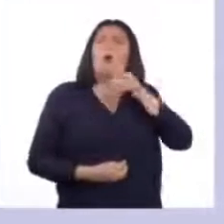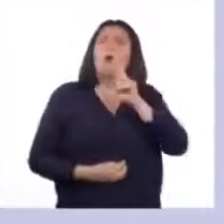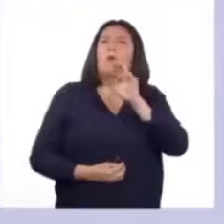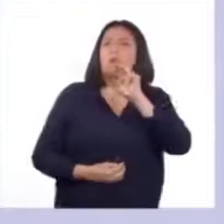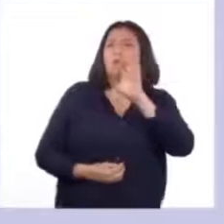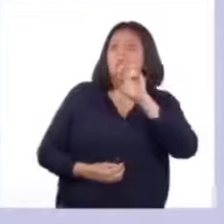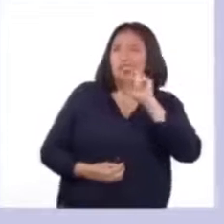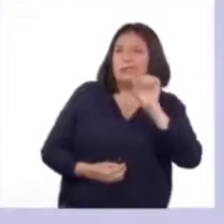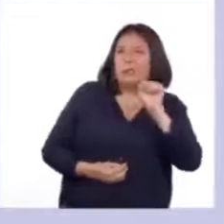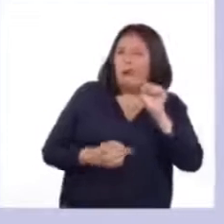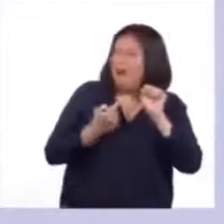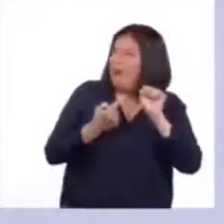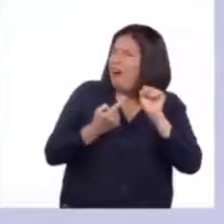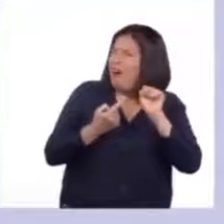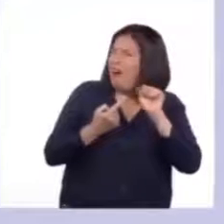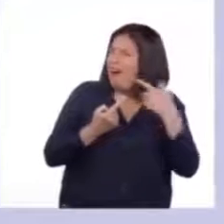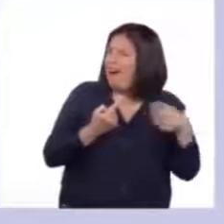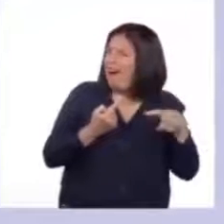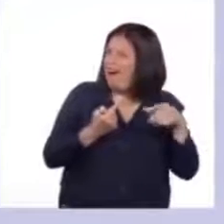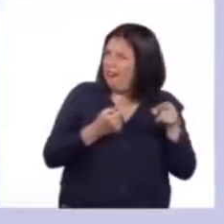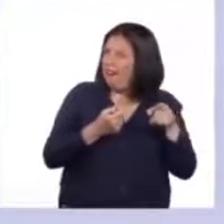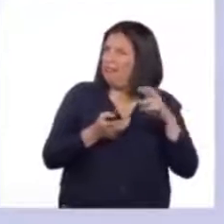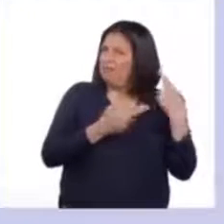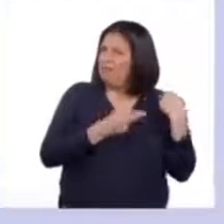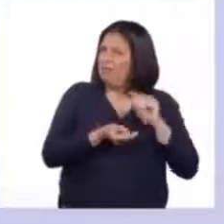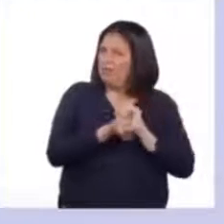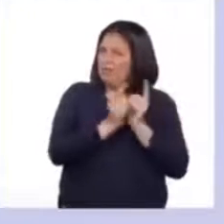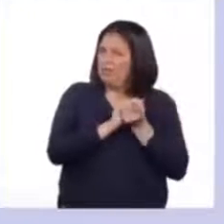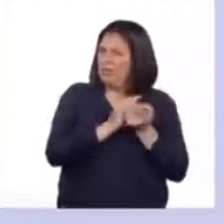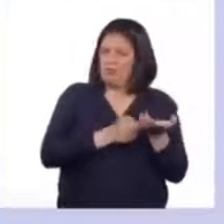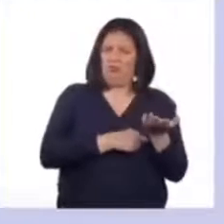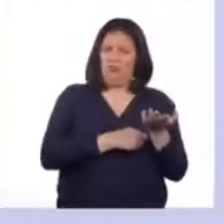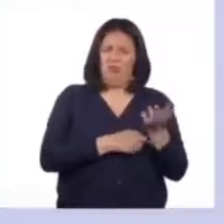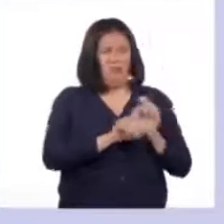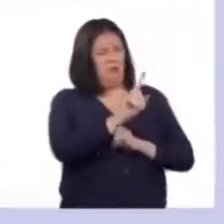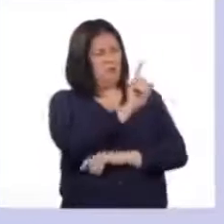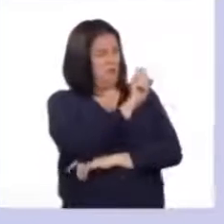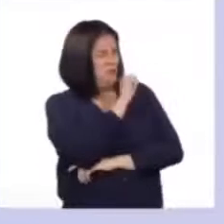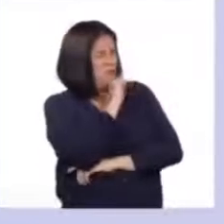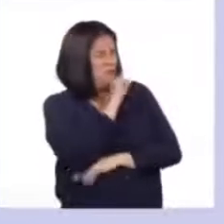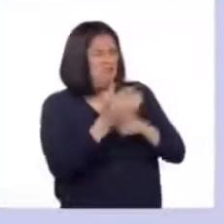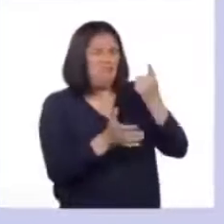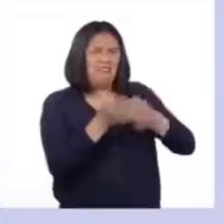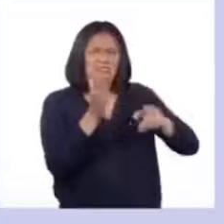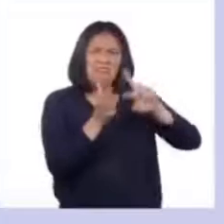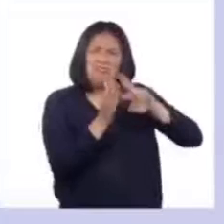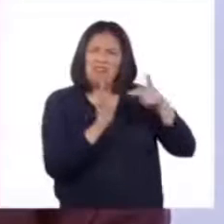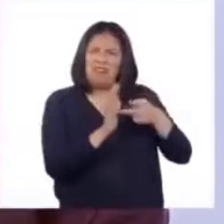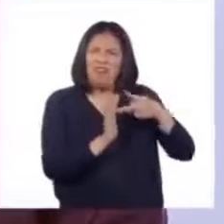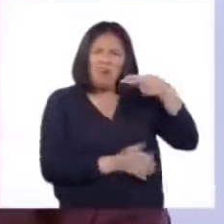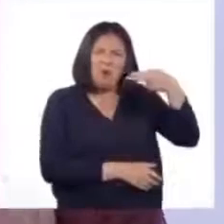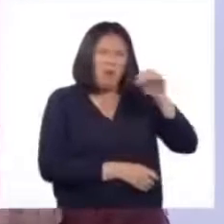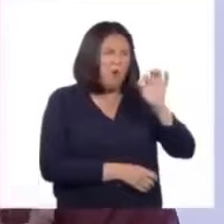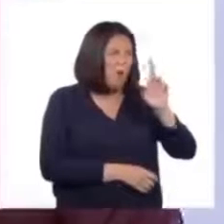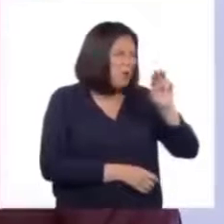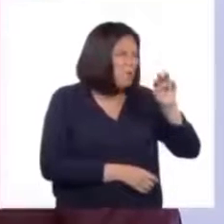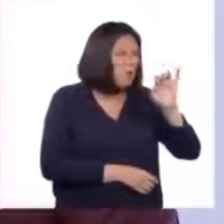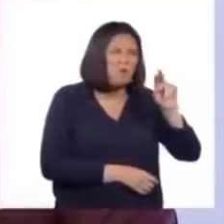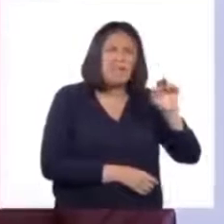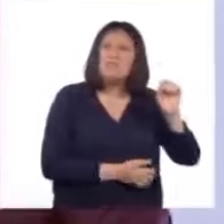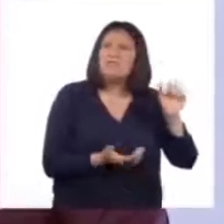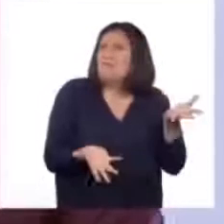Ellas son las responsables de estos cambios. Pero una pregunta, profesor. ¿Qué son las hormonas? Las